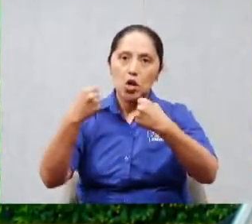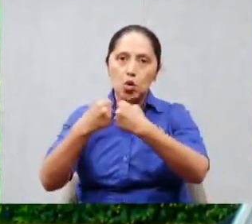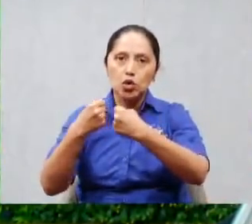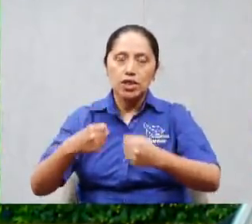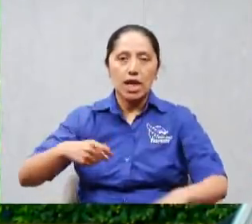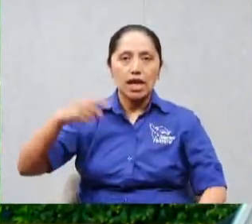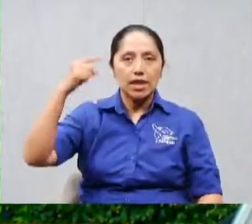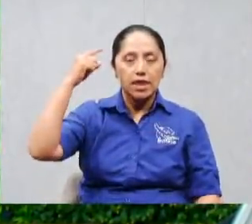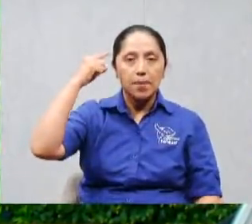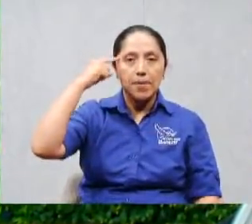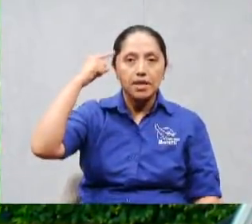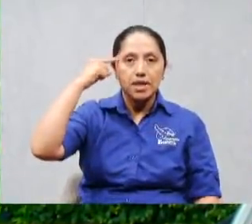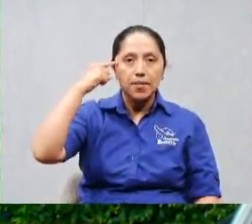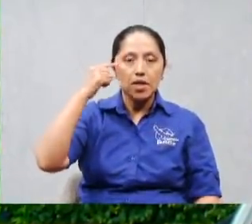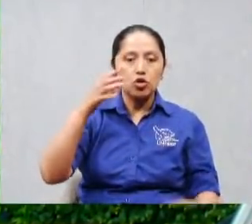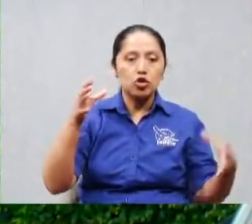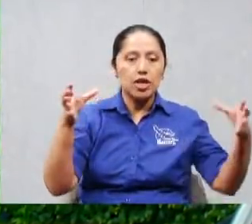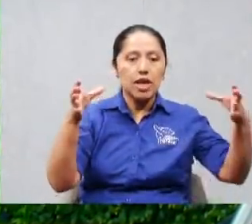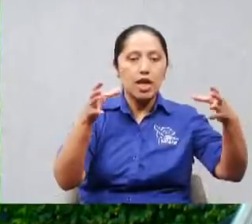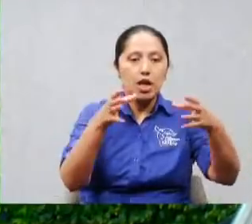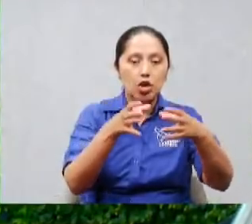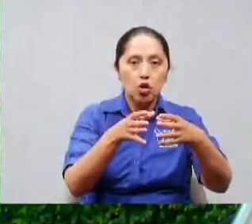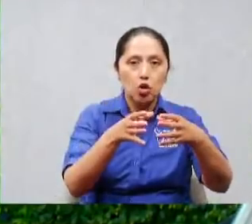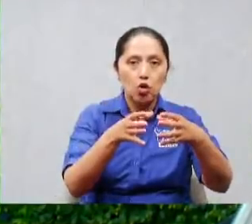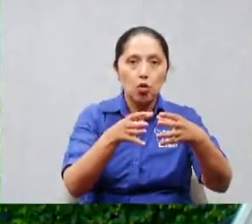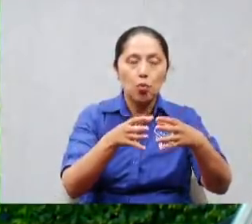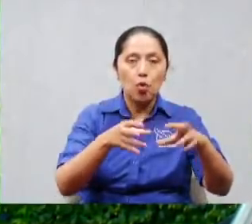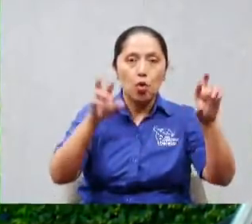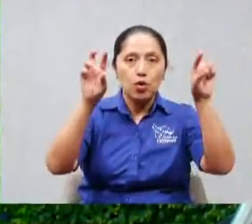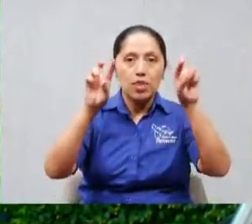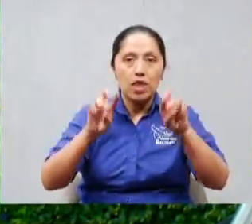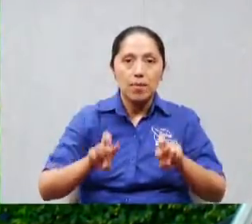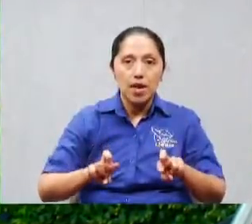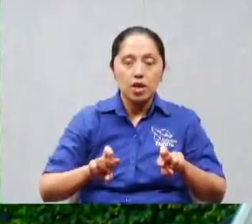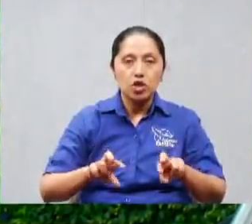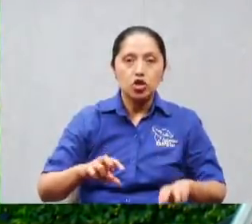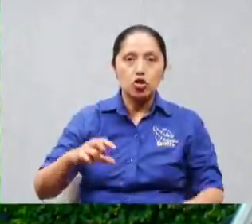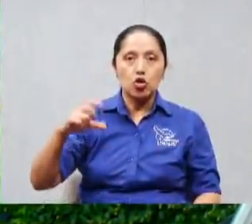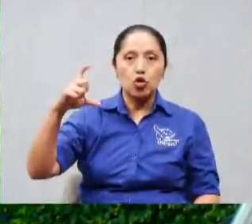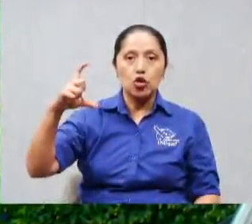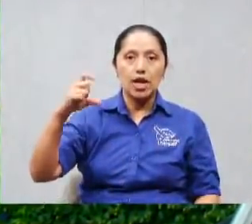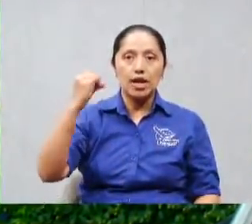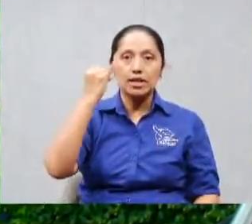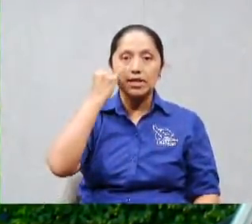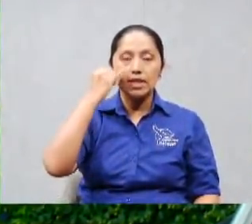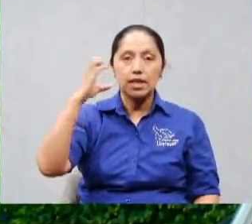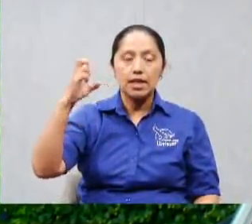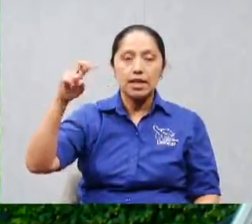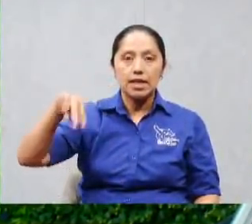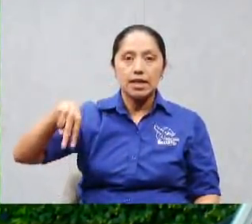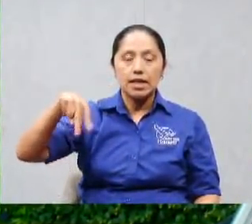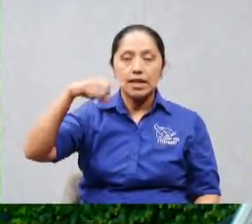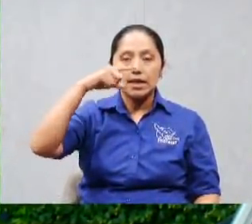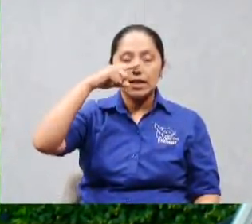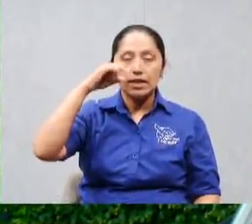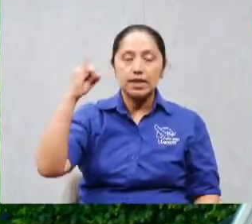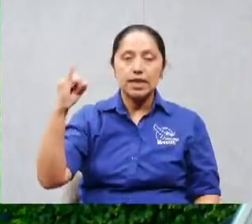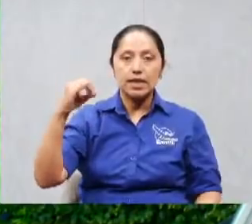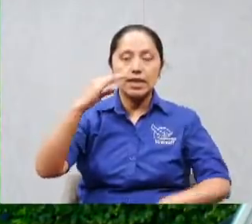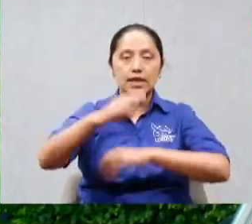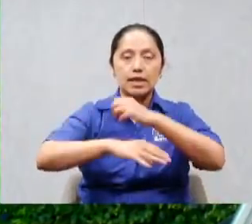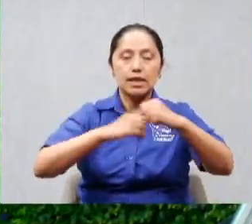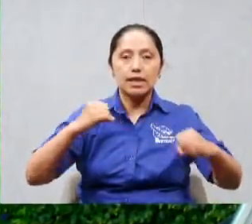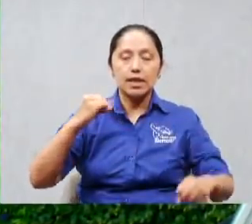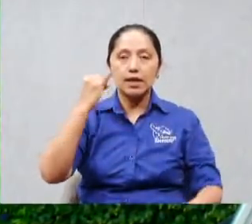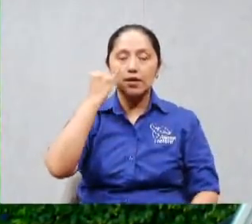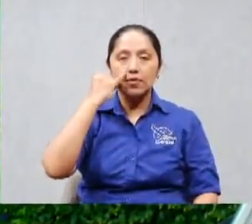con la pandemia esta hay y con la vacuna hay una batalla entre ellos uno uno de